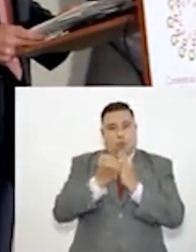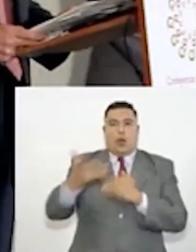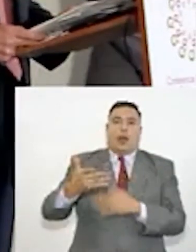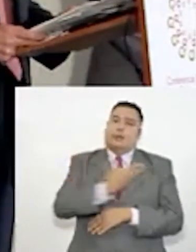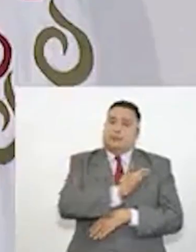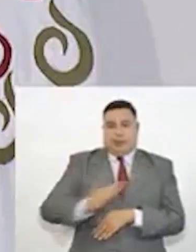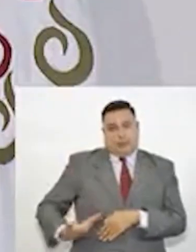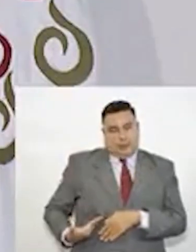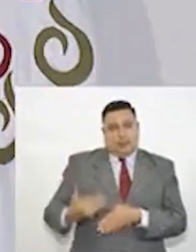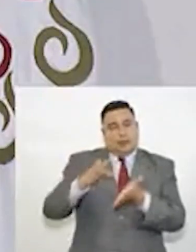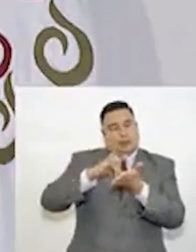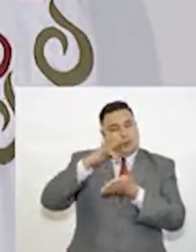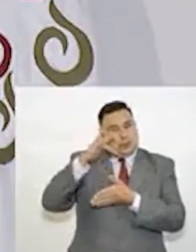Julieta Sarasúa.